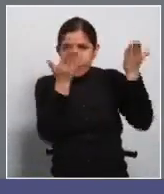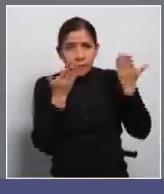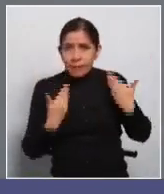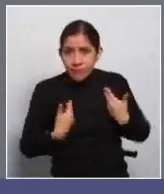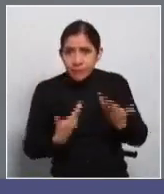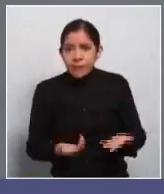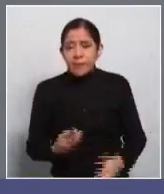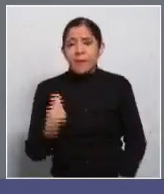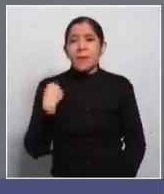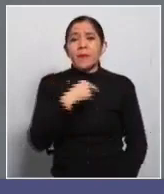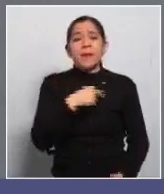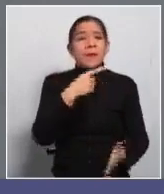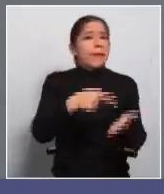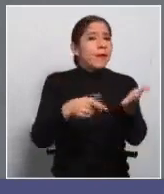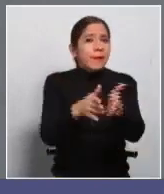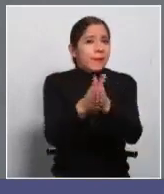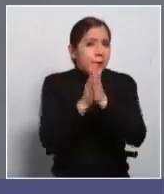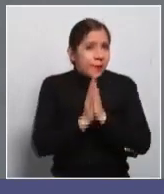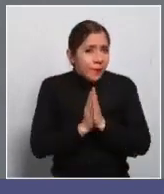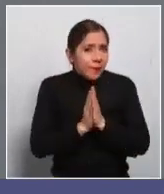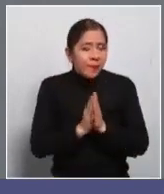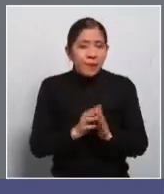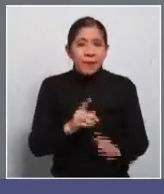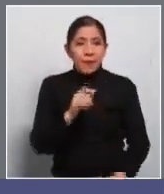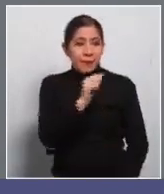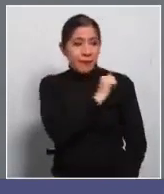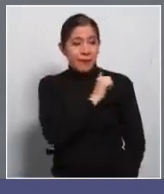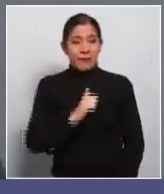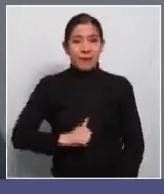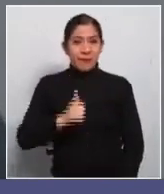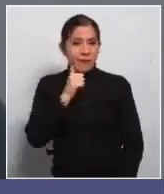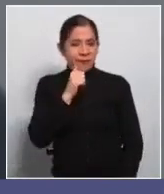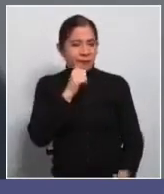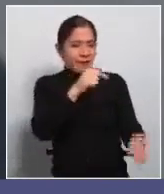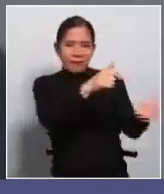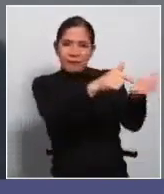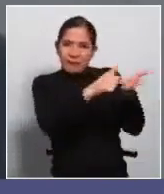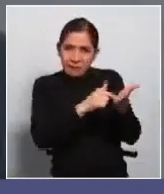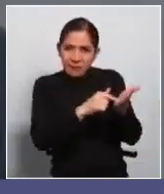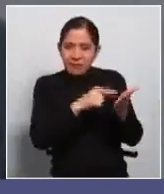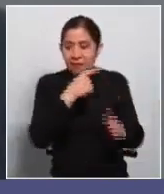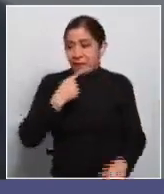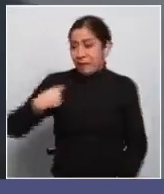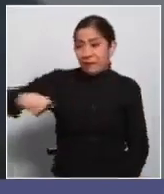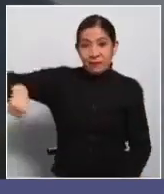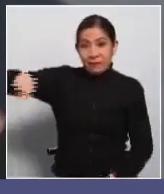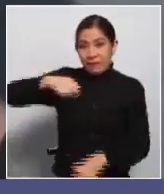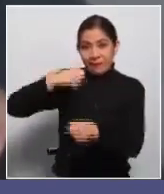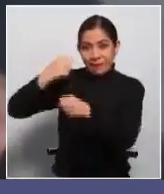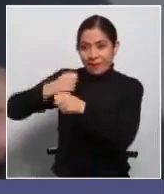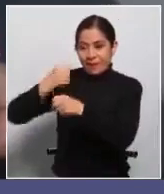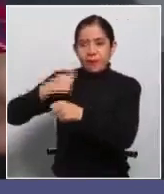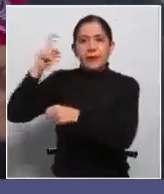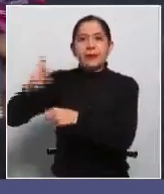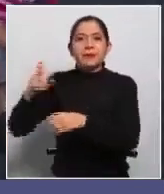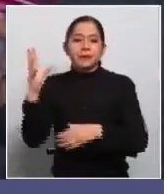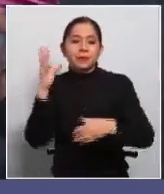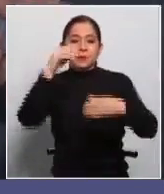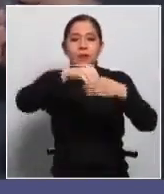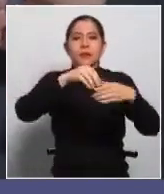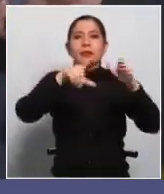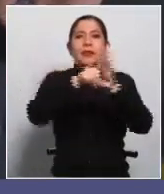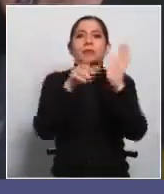solicitando y exigimos a la señora alcaldesa que nos incorpore a la ley general del trabajo,